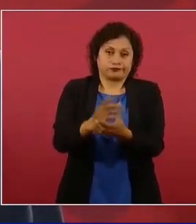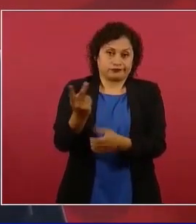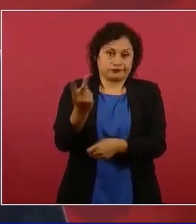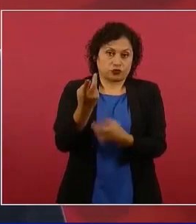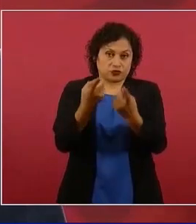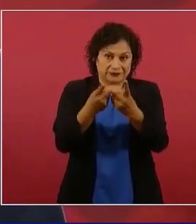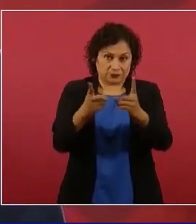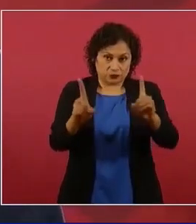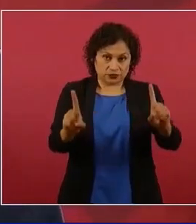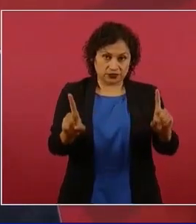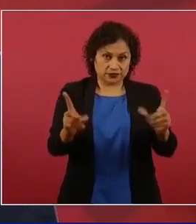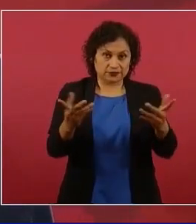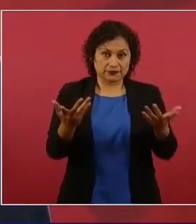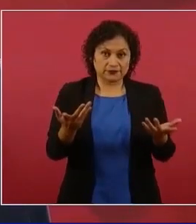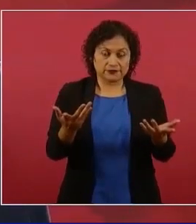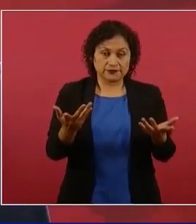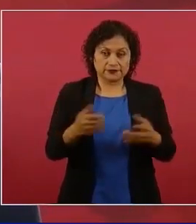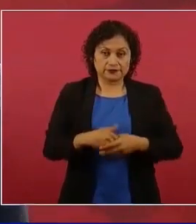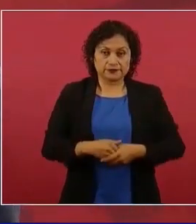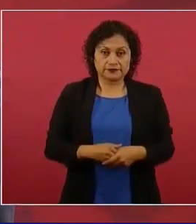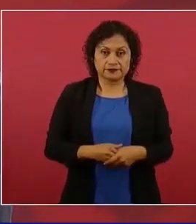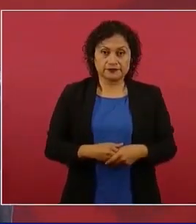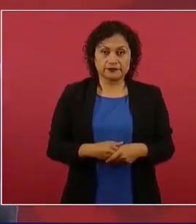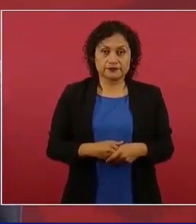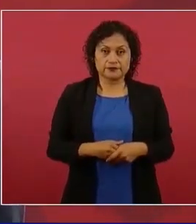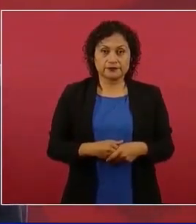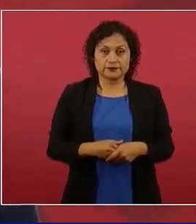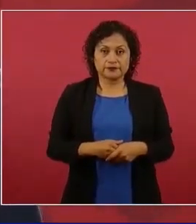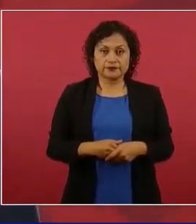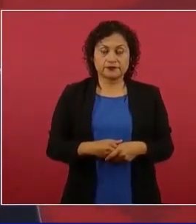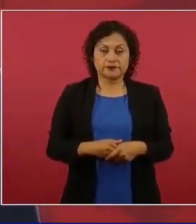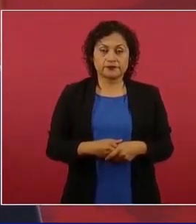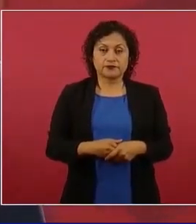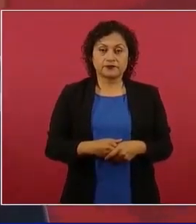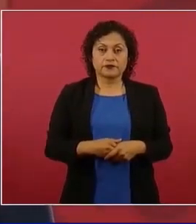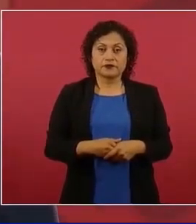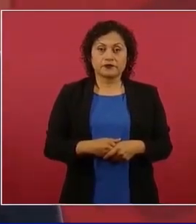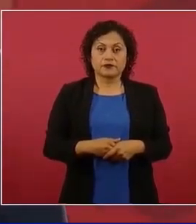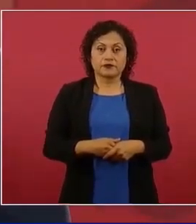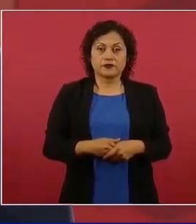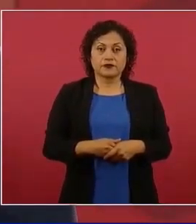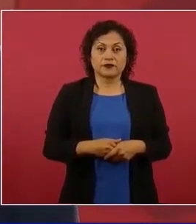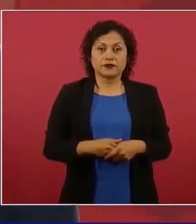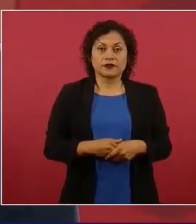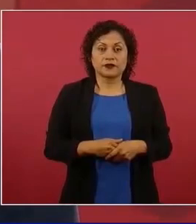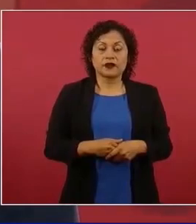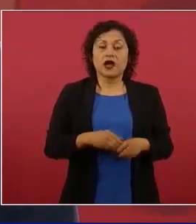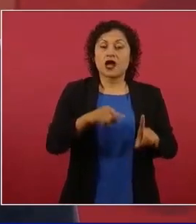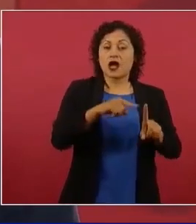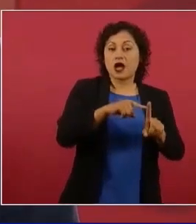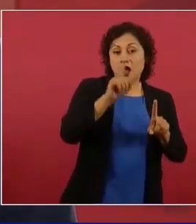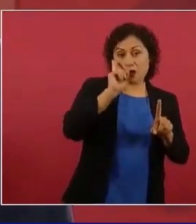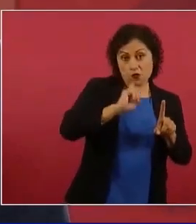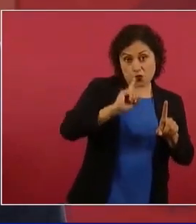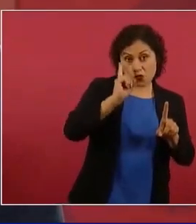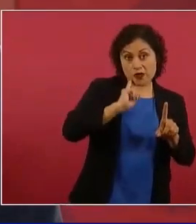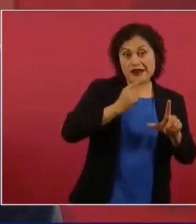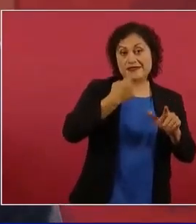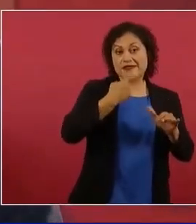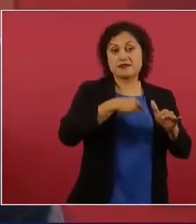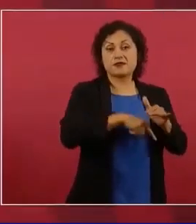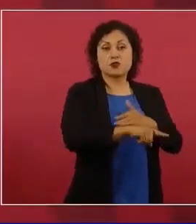que acusaban, la señora acusaba de maltrato